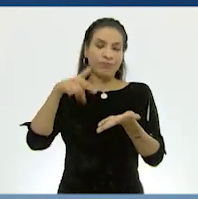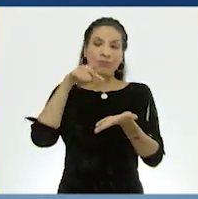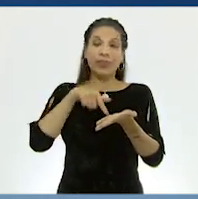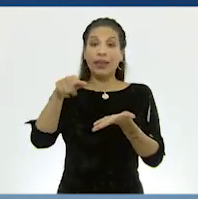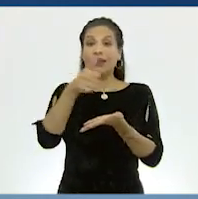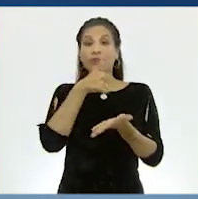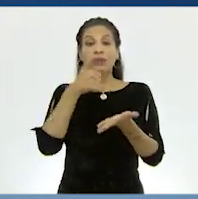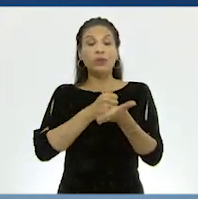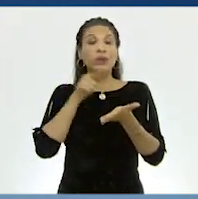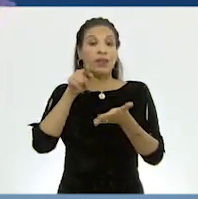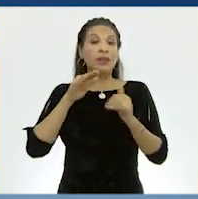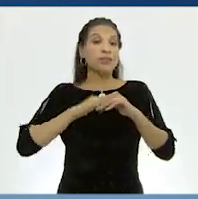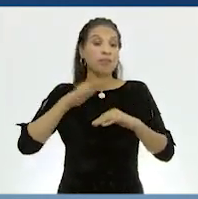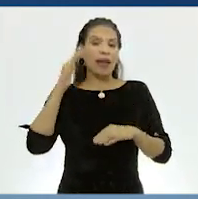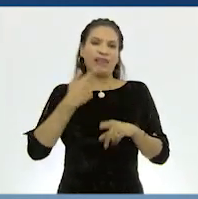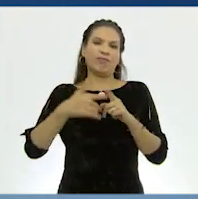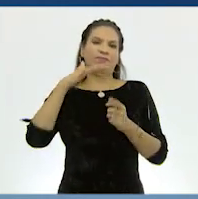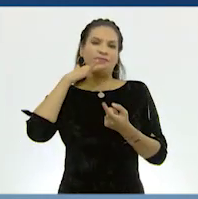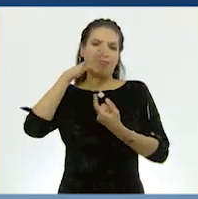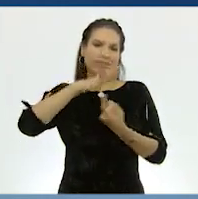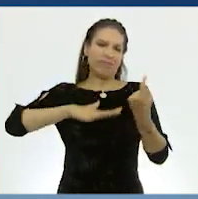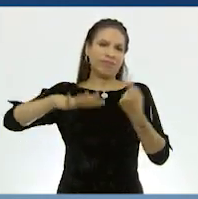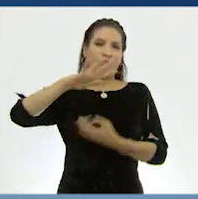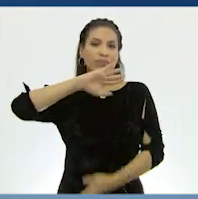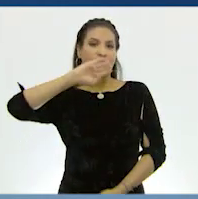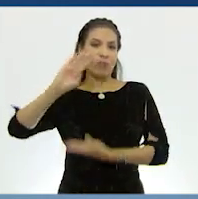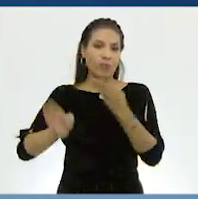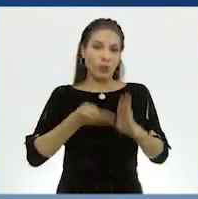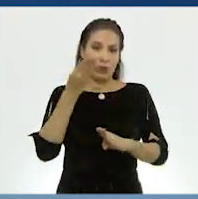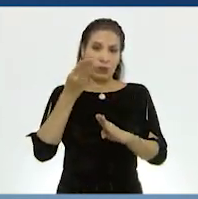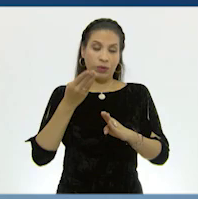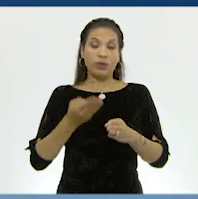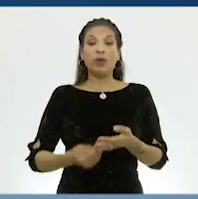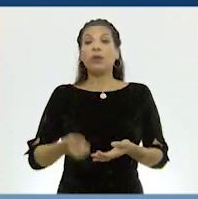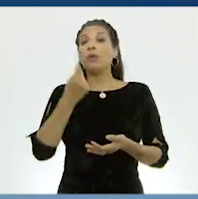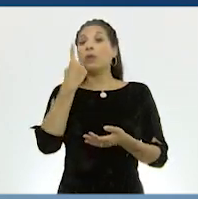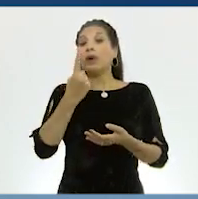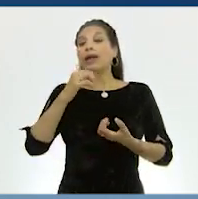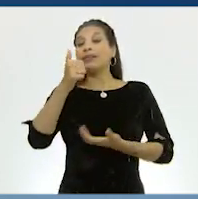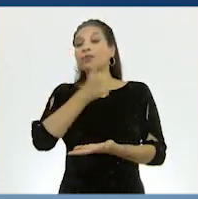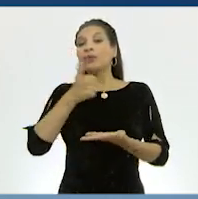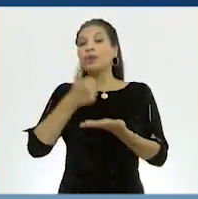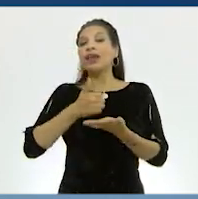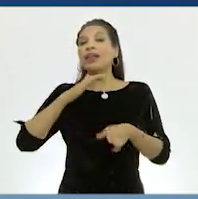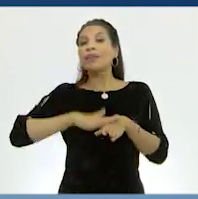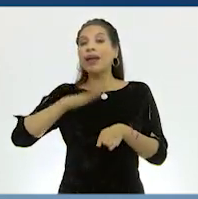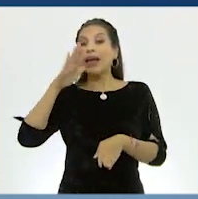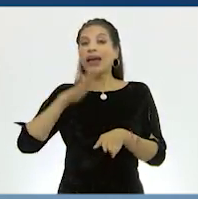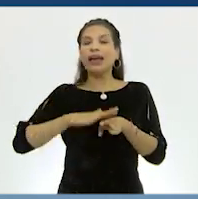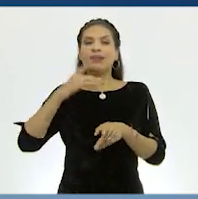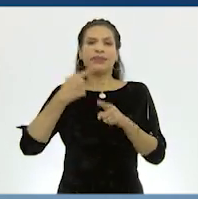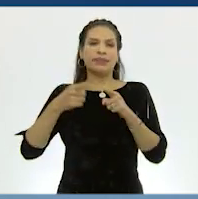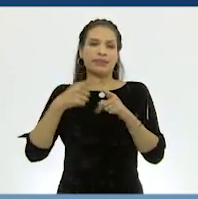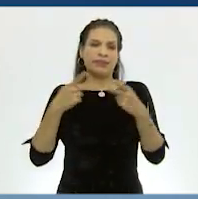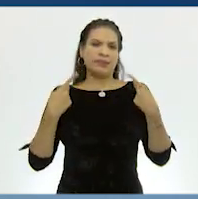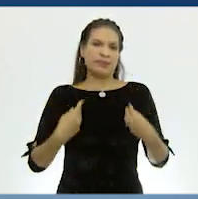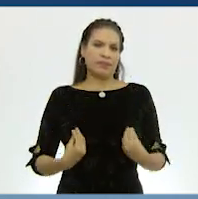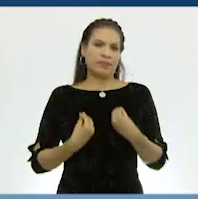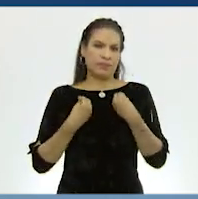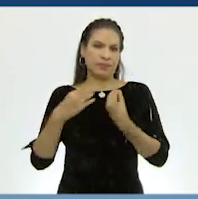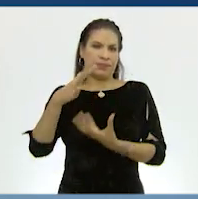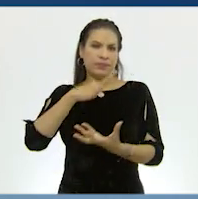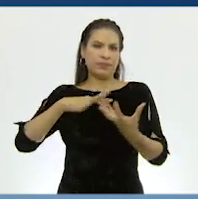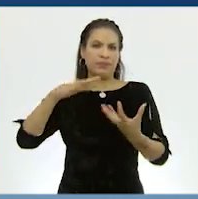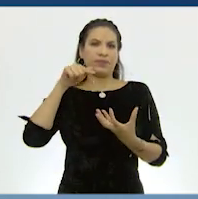esa ciudad es la más contaminada del mundo y una de las ciudades con mayor densidad de población